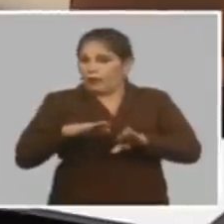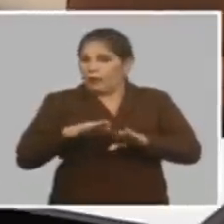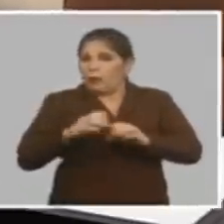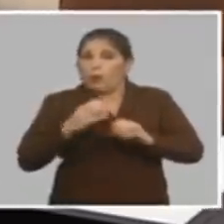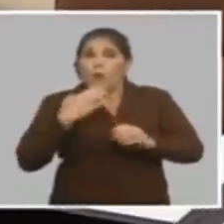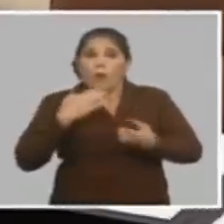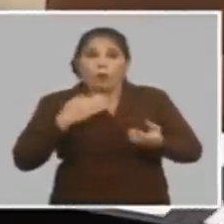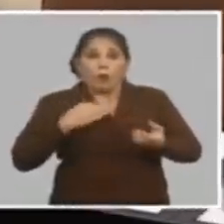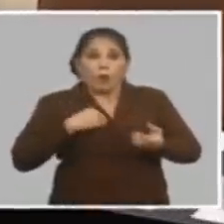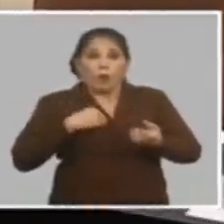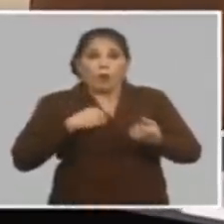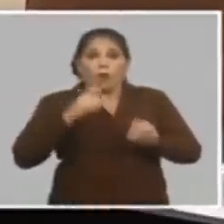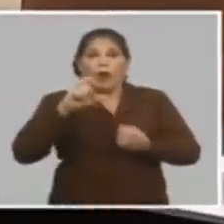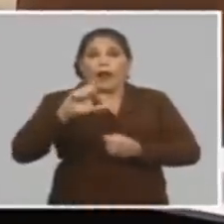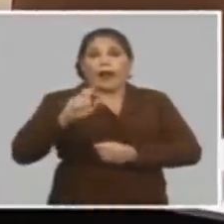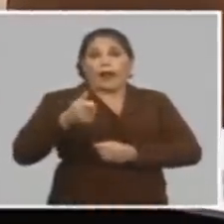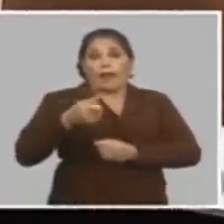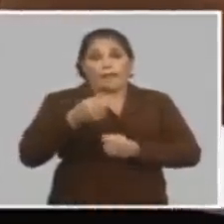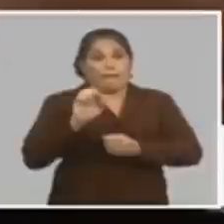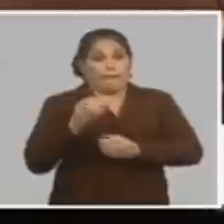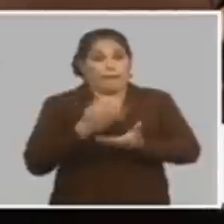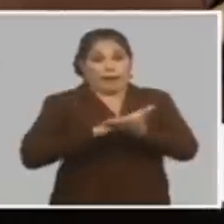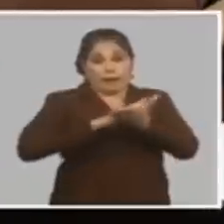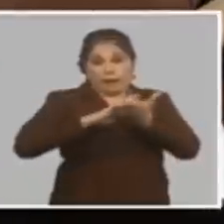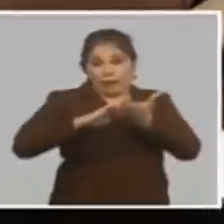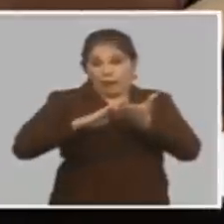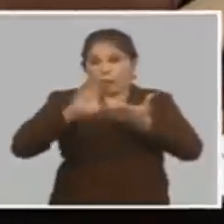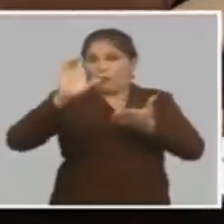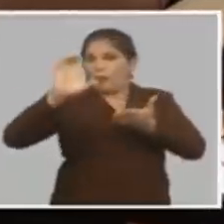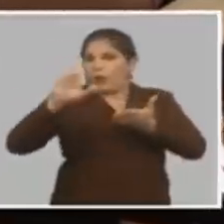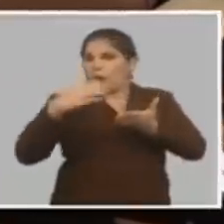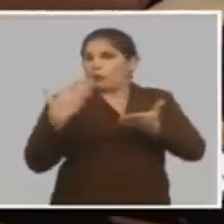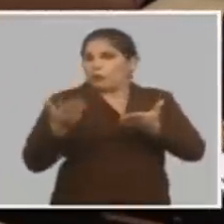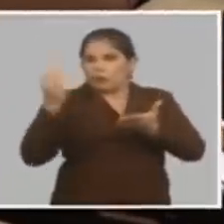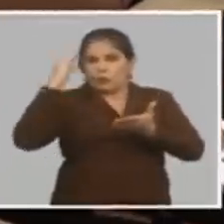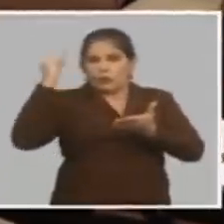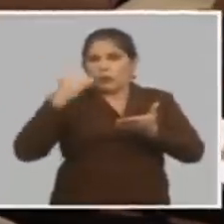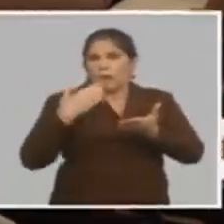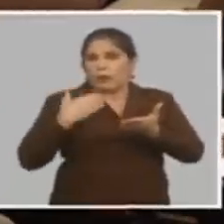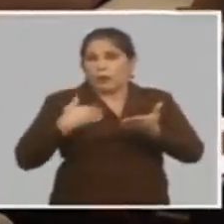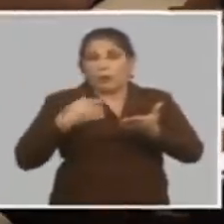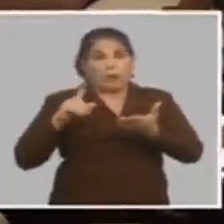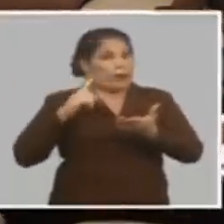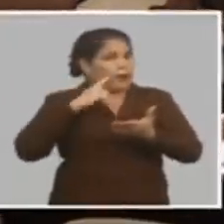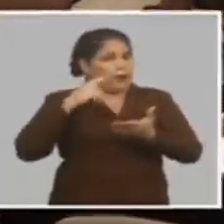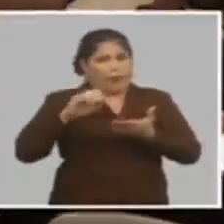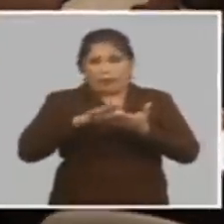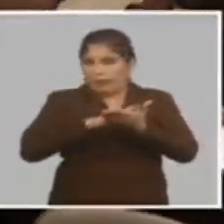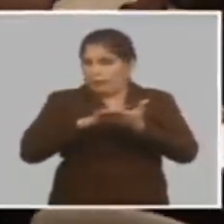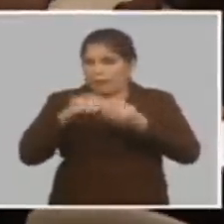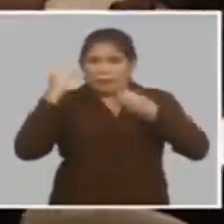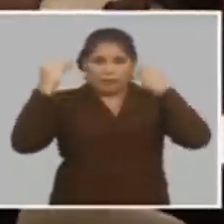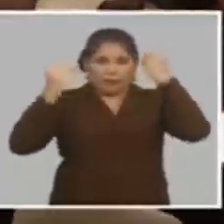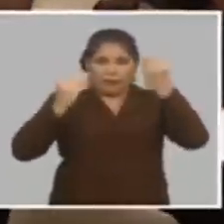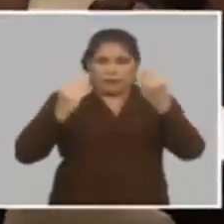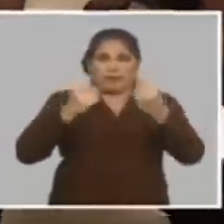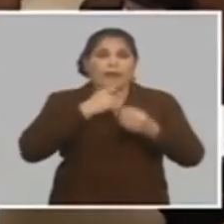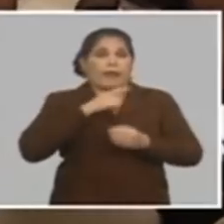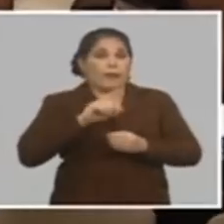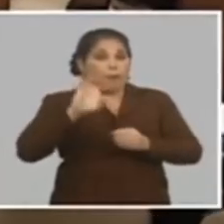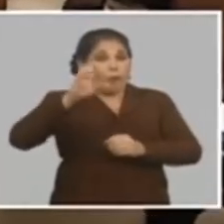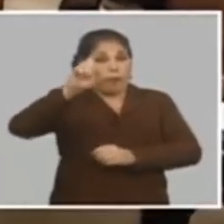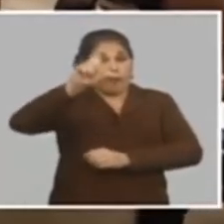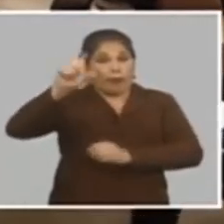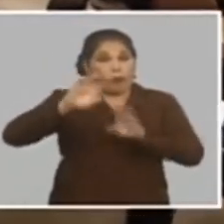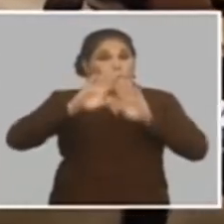magnitud del crédito que tú tienes que pedir de salario capital de trabajo inversiones porque nadie piense que ningún